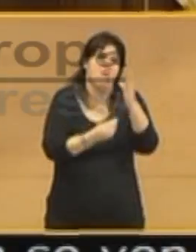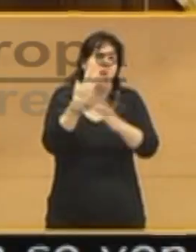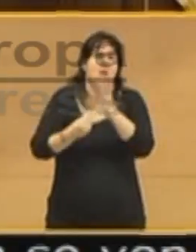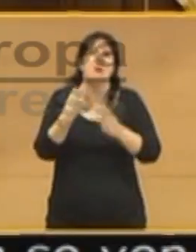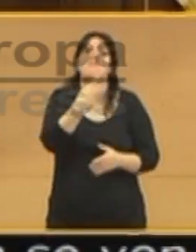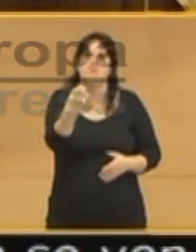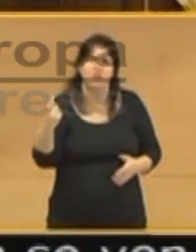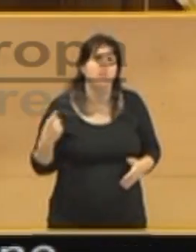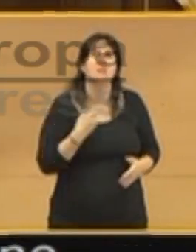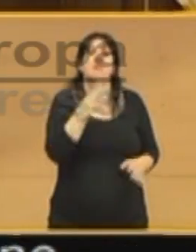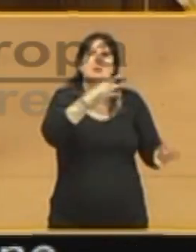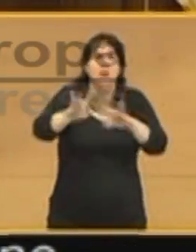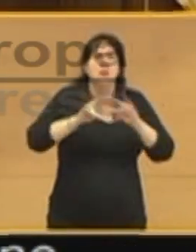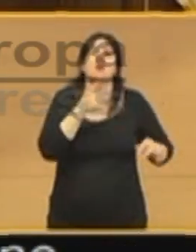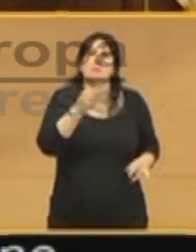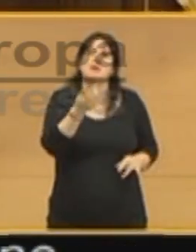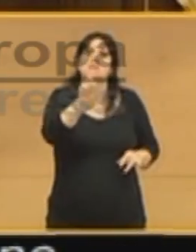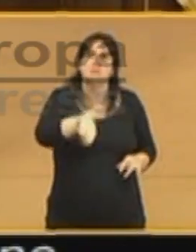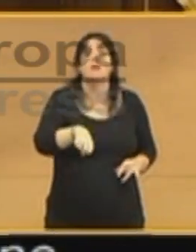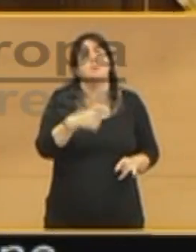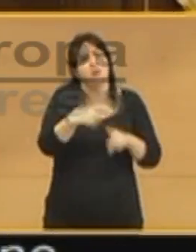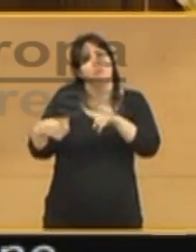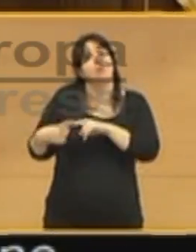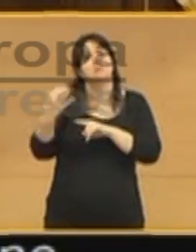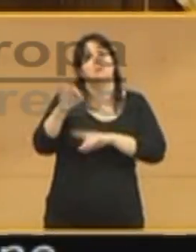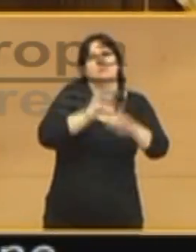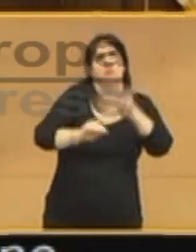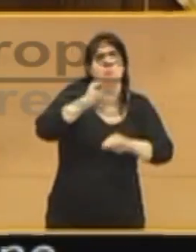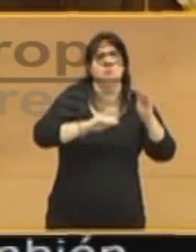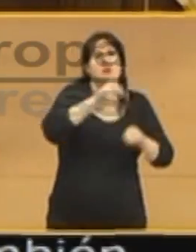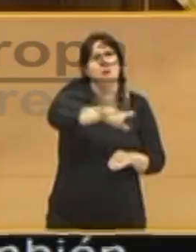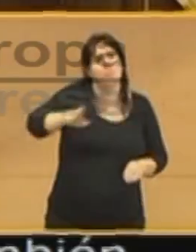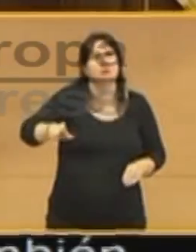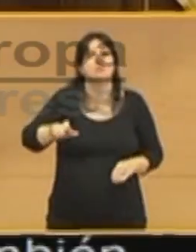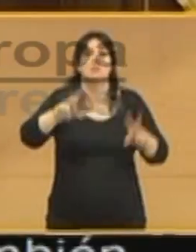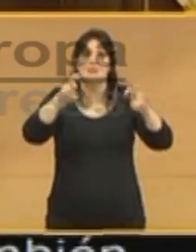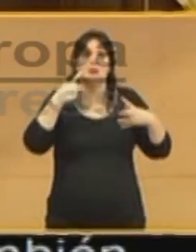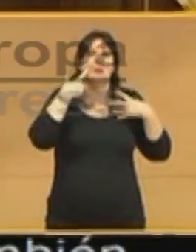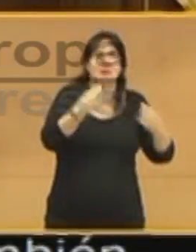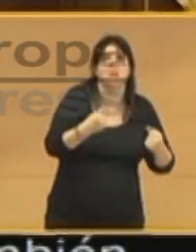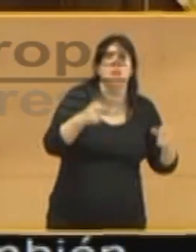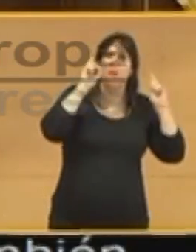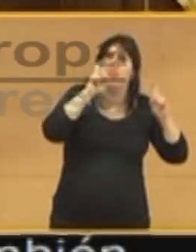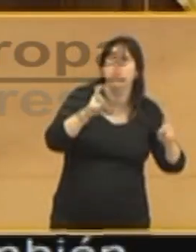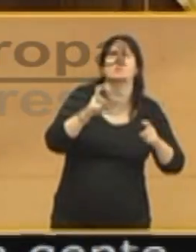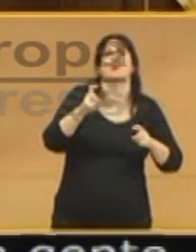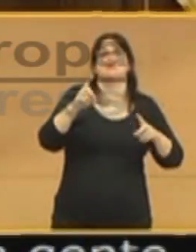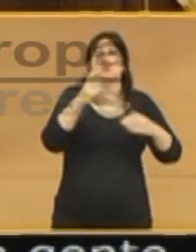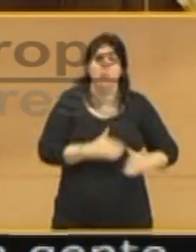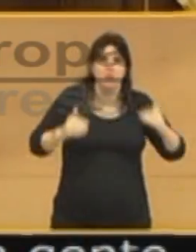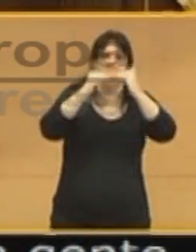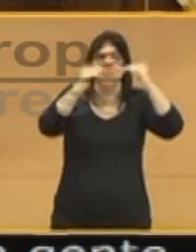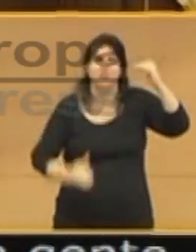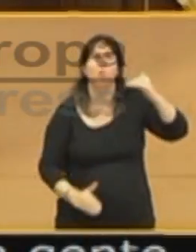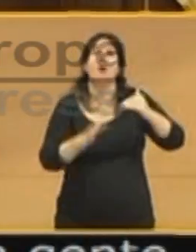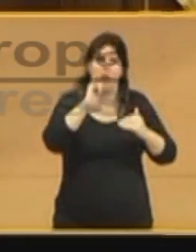sino que tienen deficiencias que han de ser resueltas. La gente pasa privaciones en sanidad, en educación, en miseria, en desigualdad. Hay que abordarlas. Por